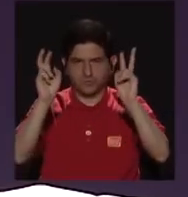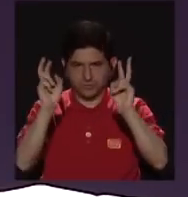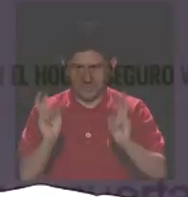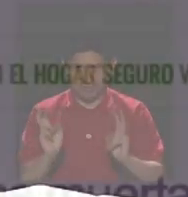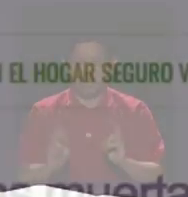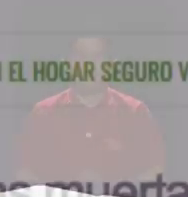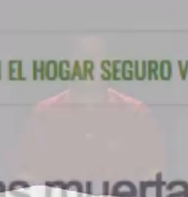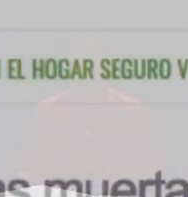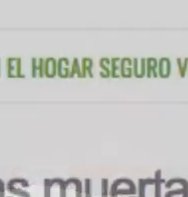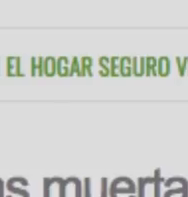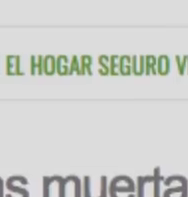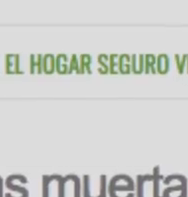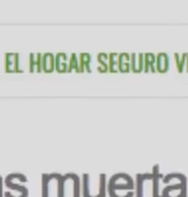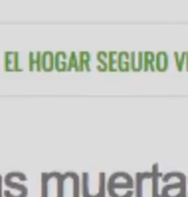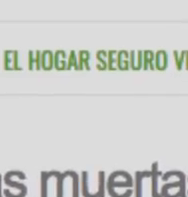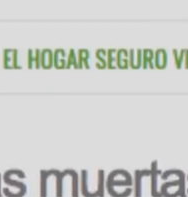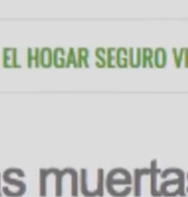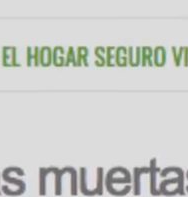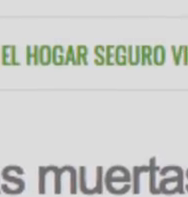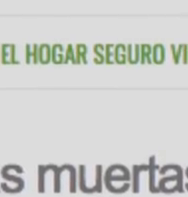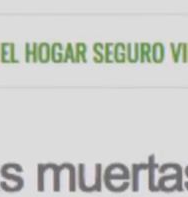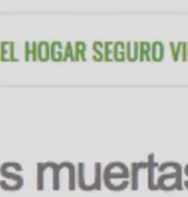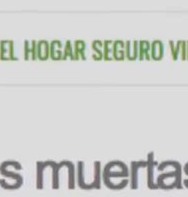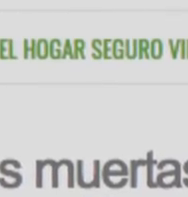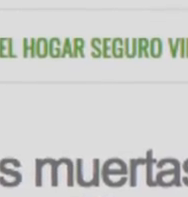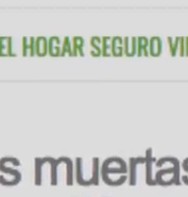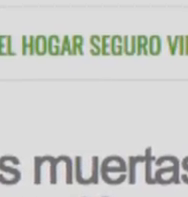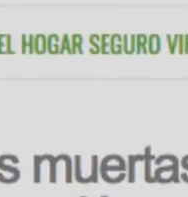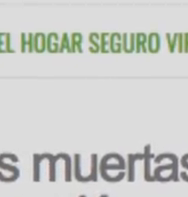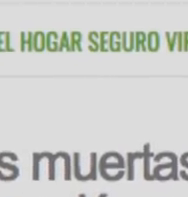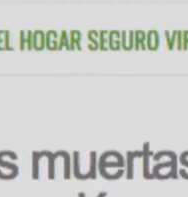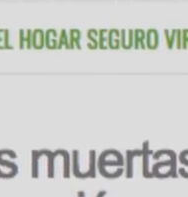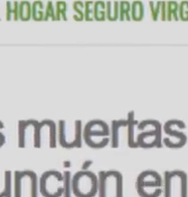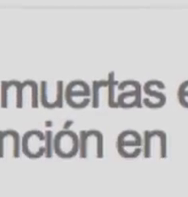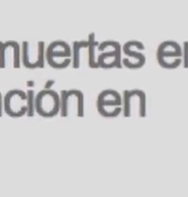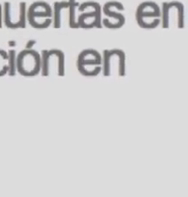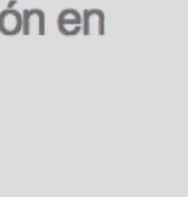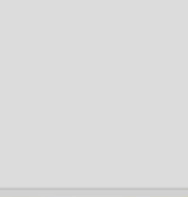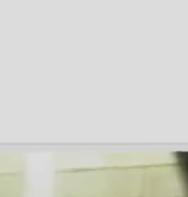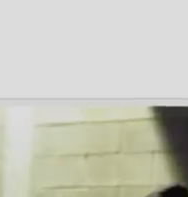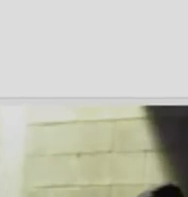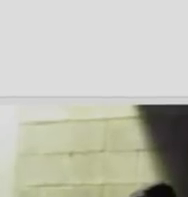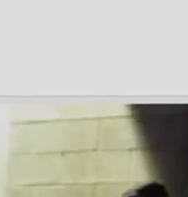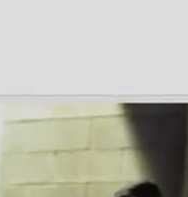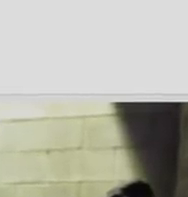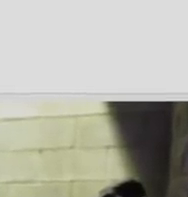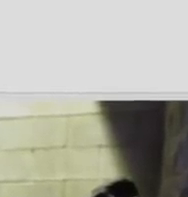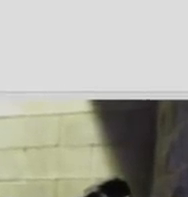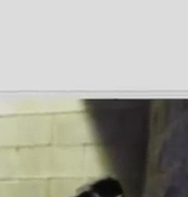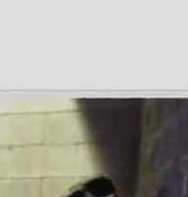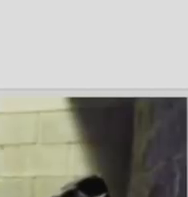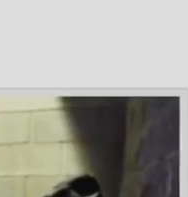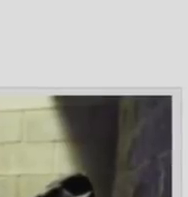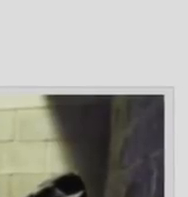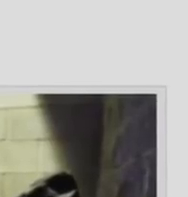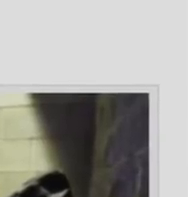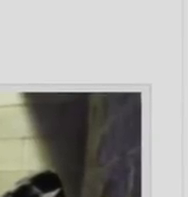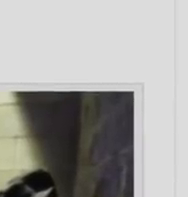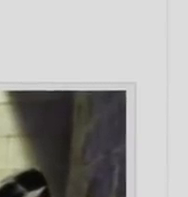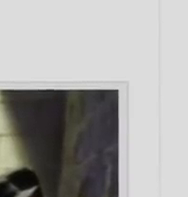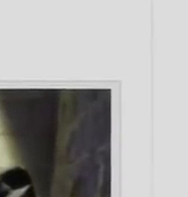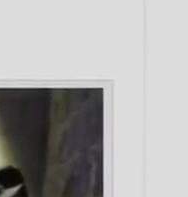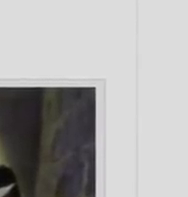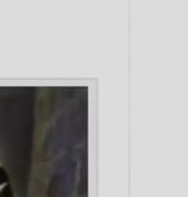En este caso vamos a tratar el trágico suceso del 8 de marzo de este año